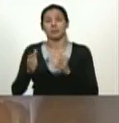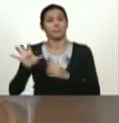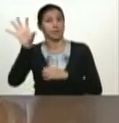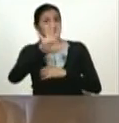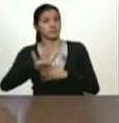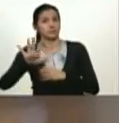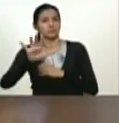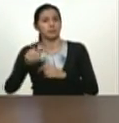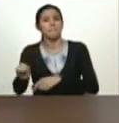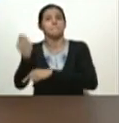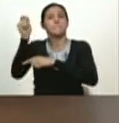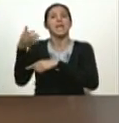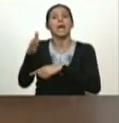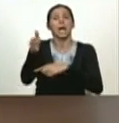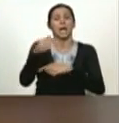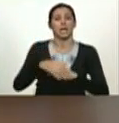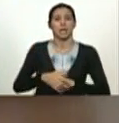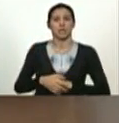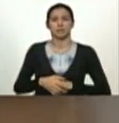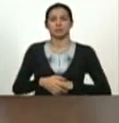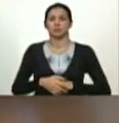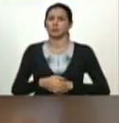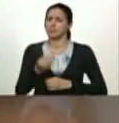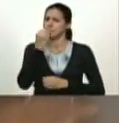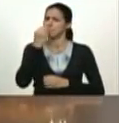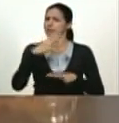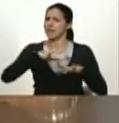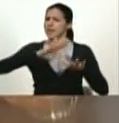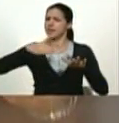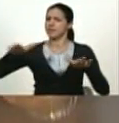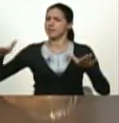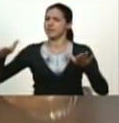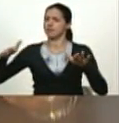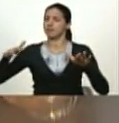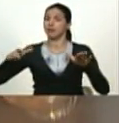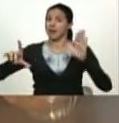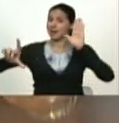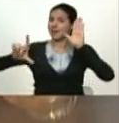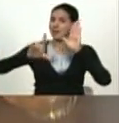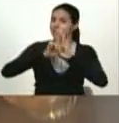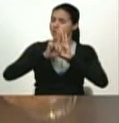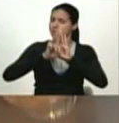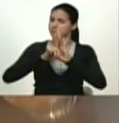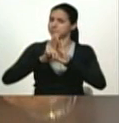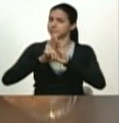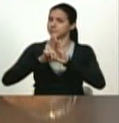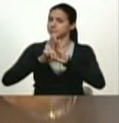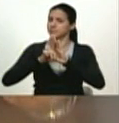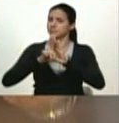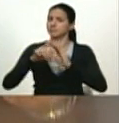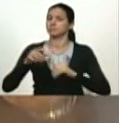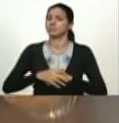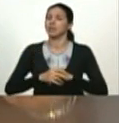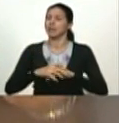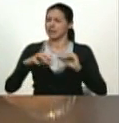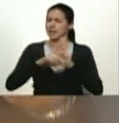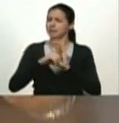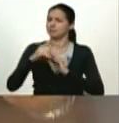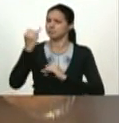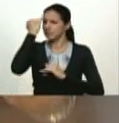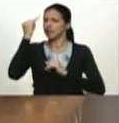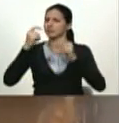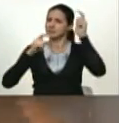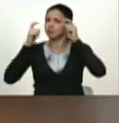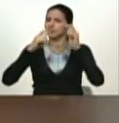los pescadores de mar Venezuela es una belleza y con la ley que prohibió nuestro comandante Hugo Chávez prohibió la pesca de